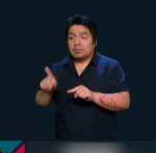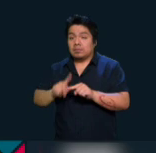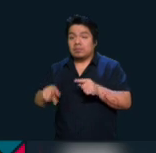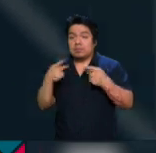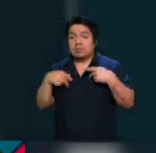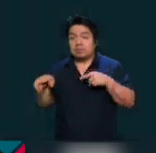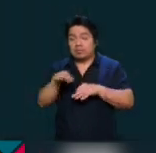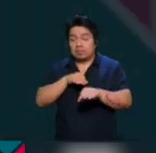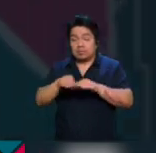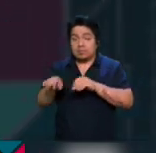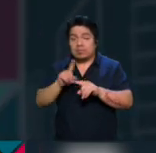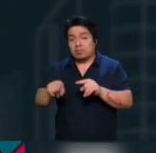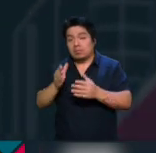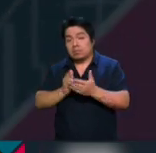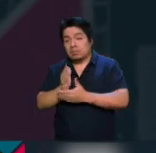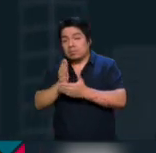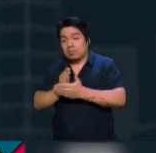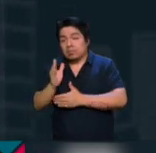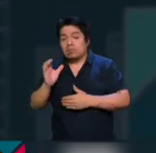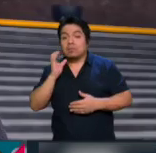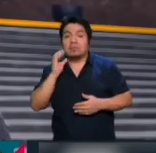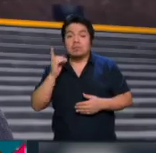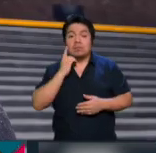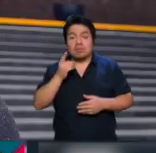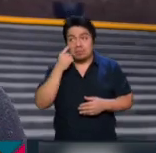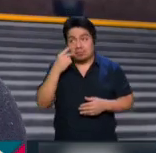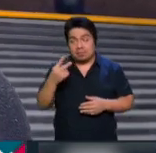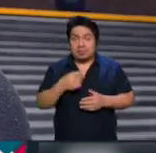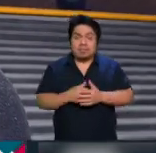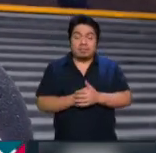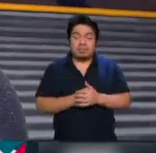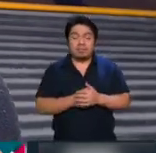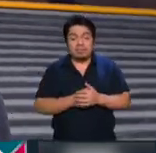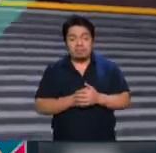de dicho poder de los accesos de la Cámara de Diputados. Escuchemos.